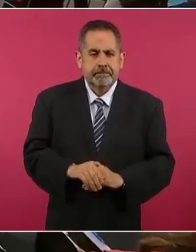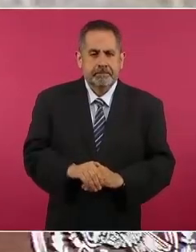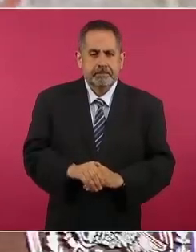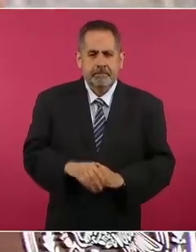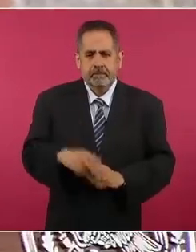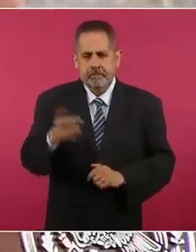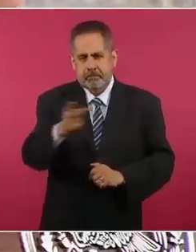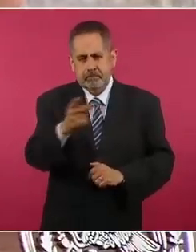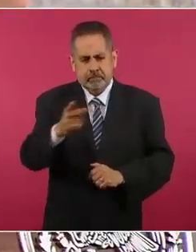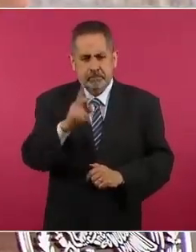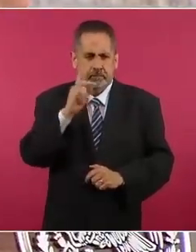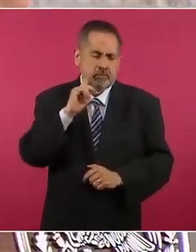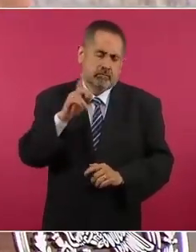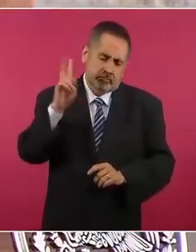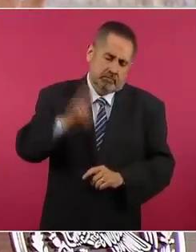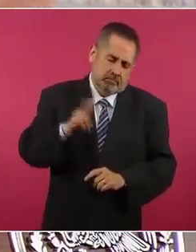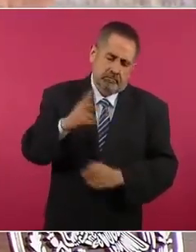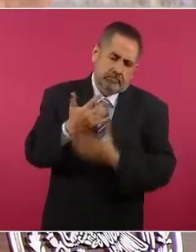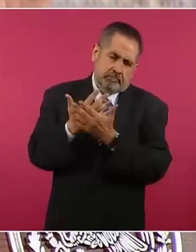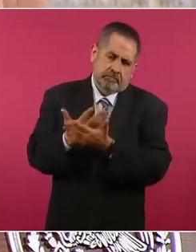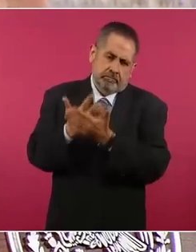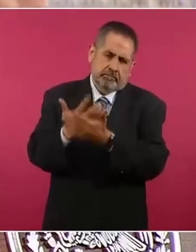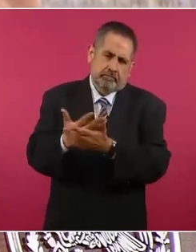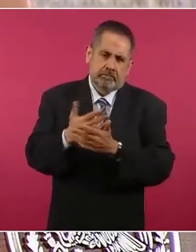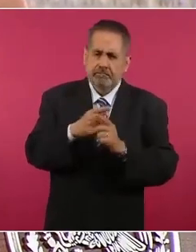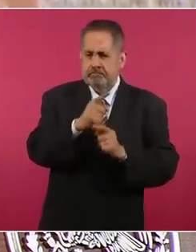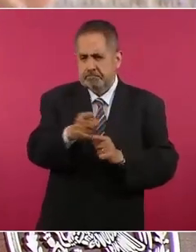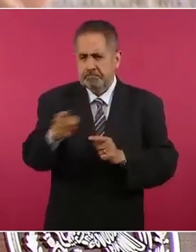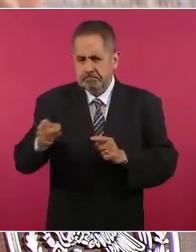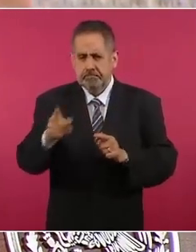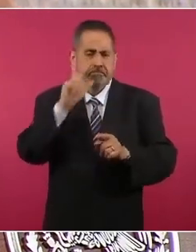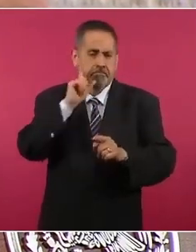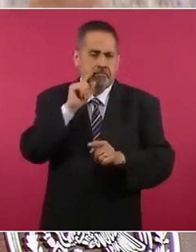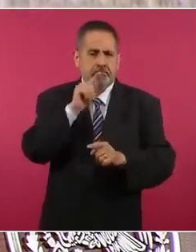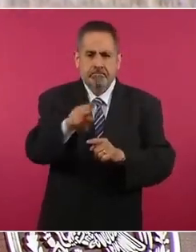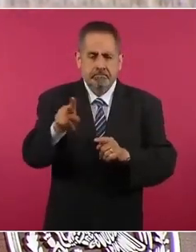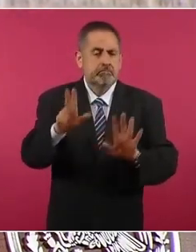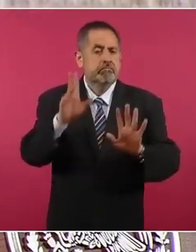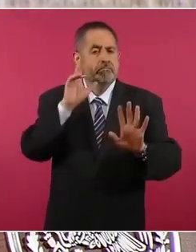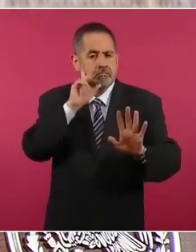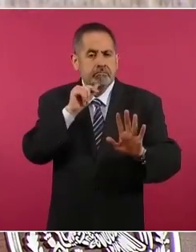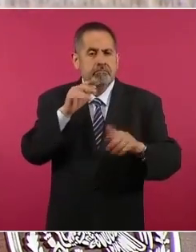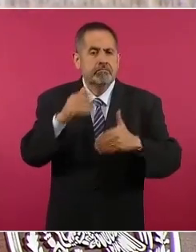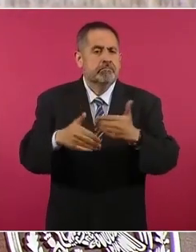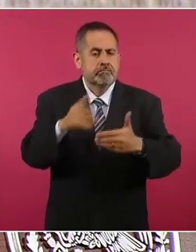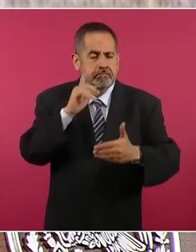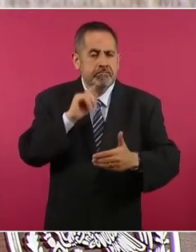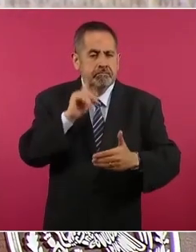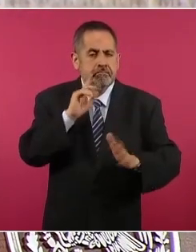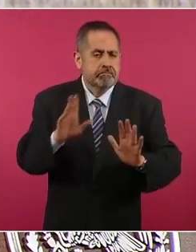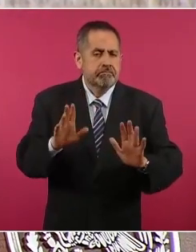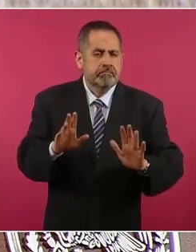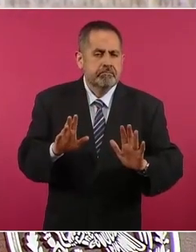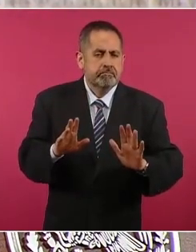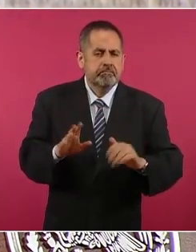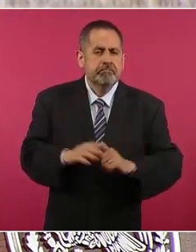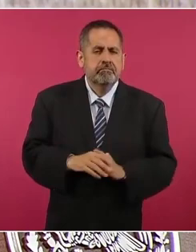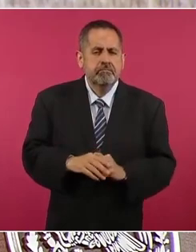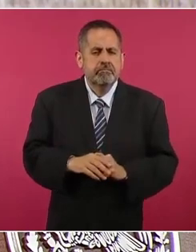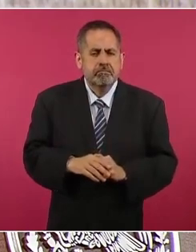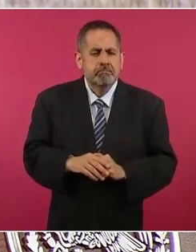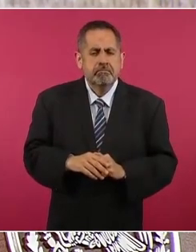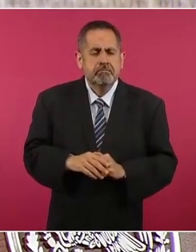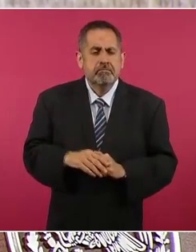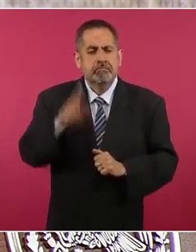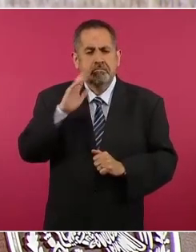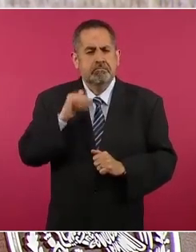Ellos dos, porque sí, la verdad, ya estaban señalados y a mí